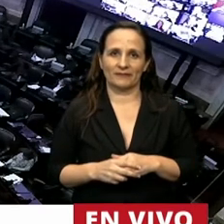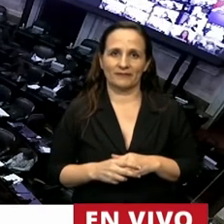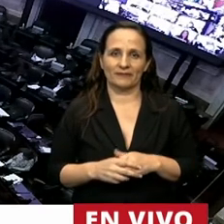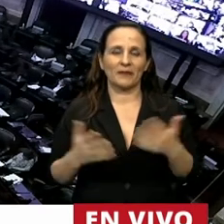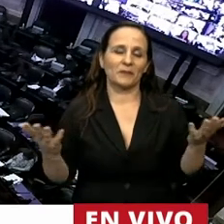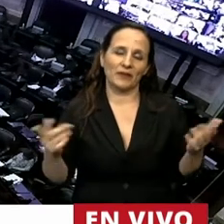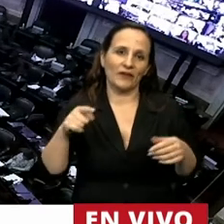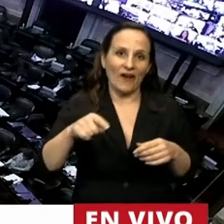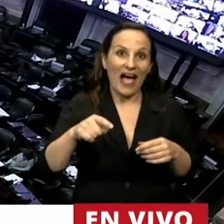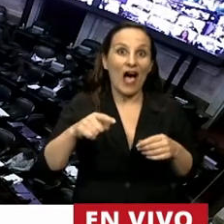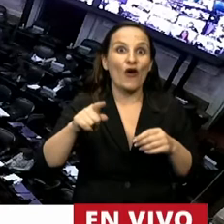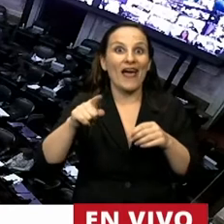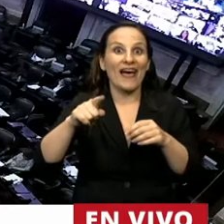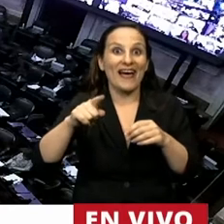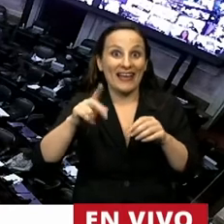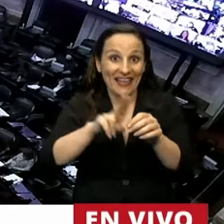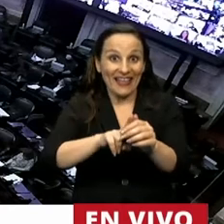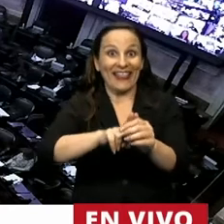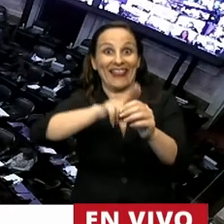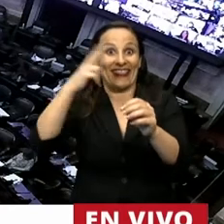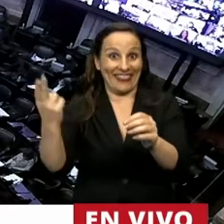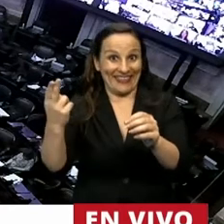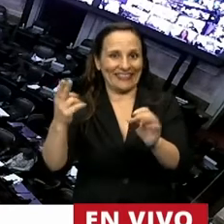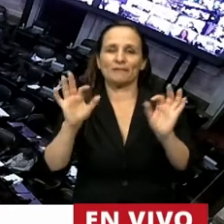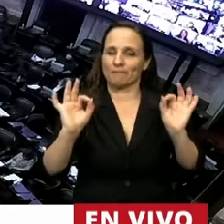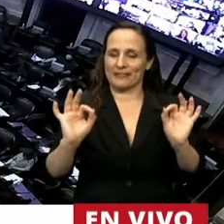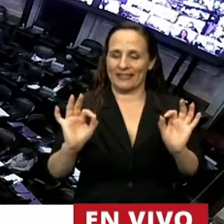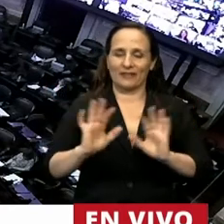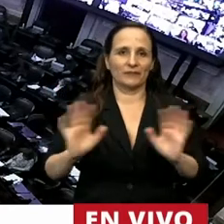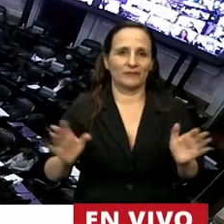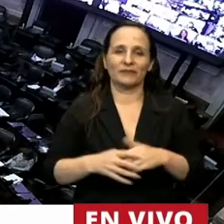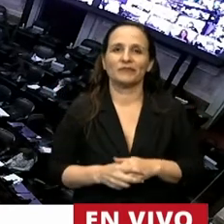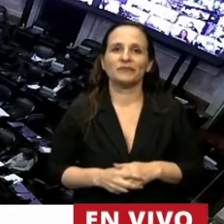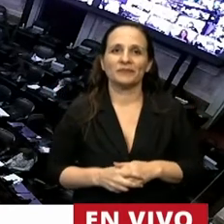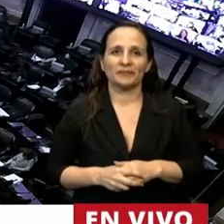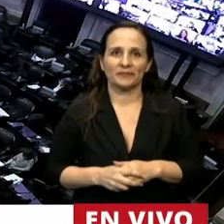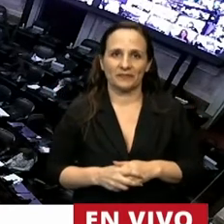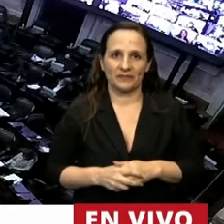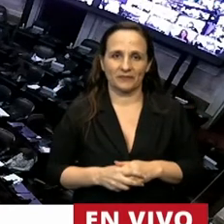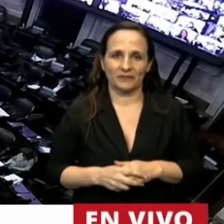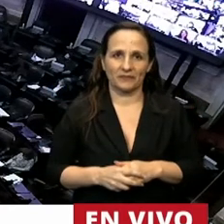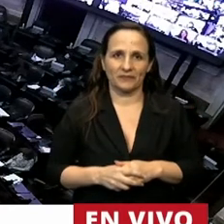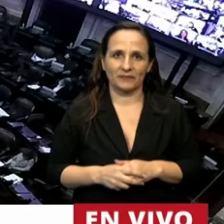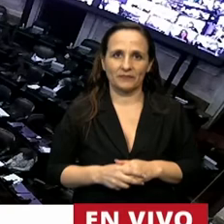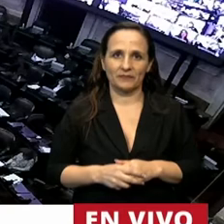Ahora aprete la cancelación del silencio. Ahí está. Muy bien. Gracias,